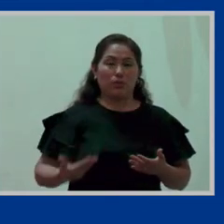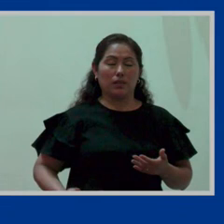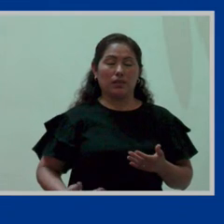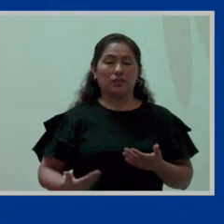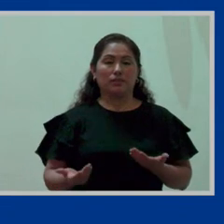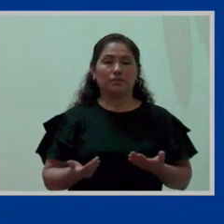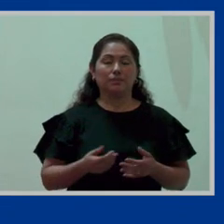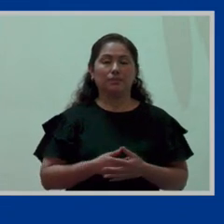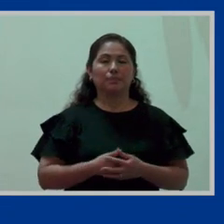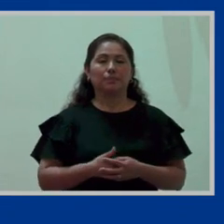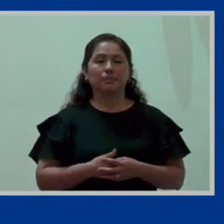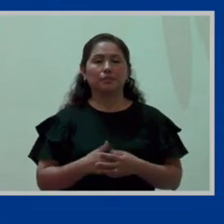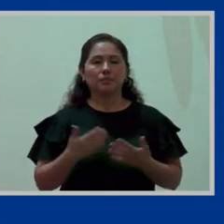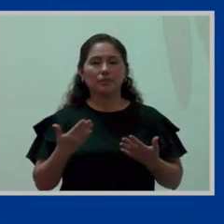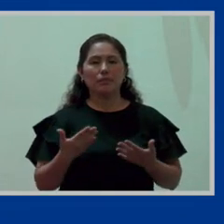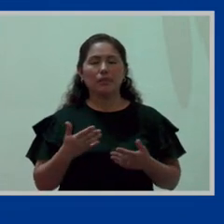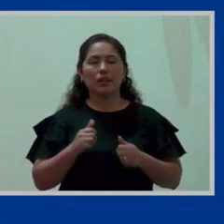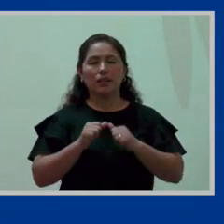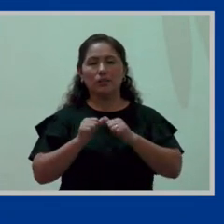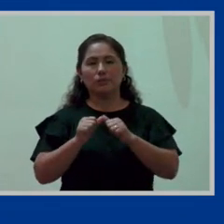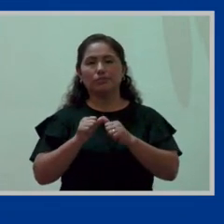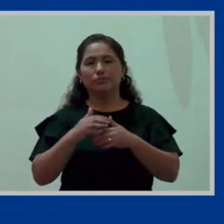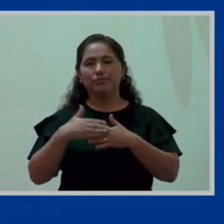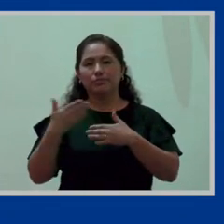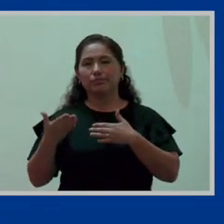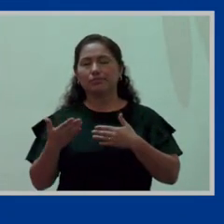Entonces, continuamos rápidamente.